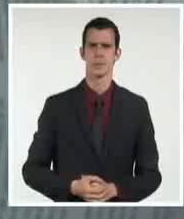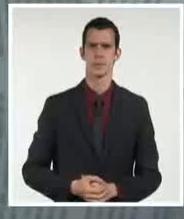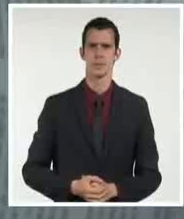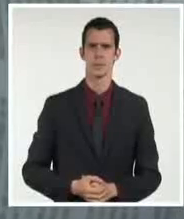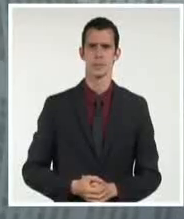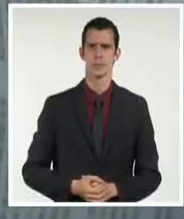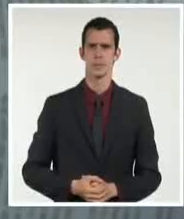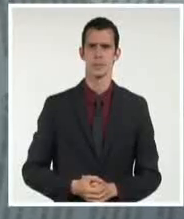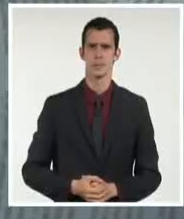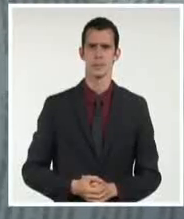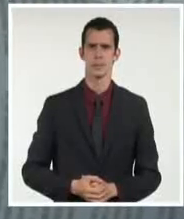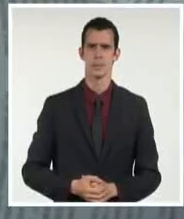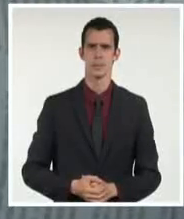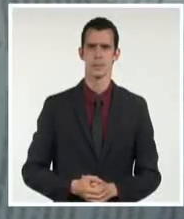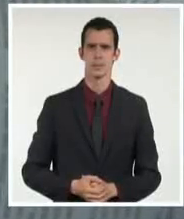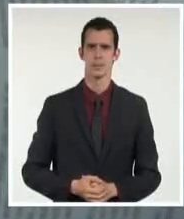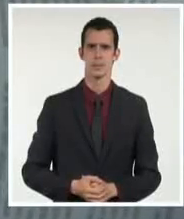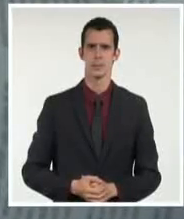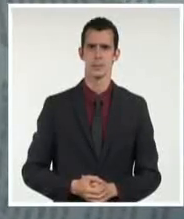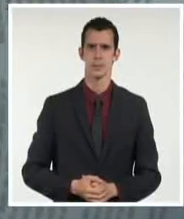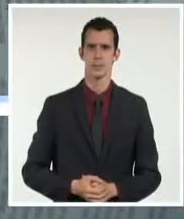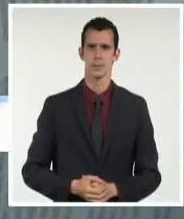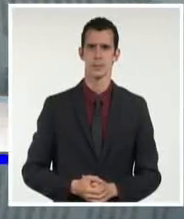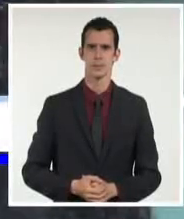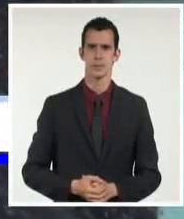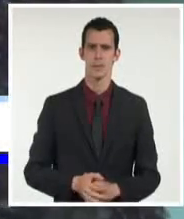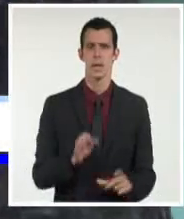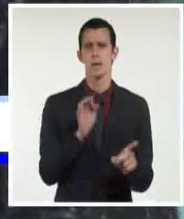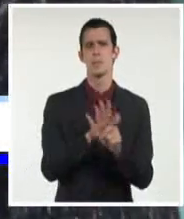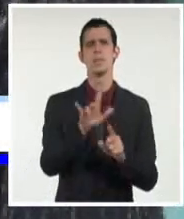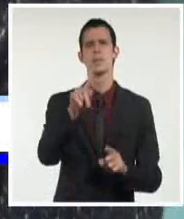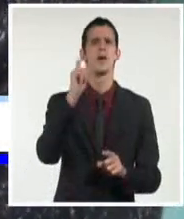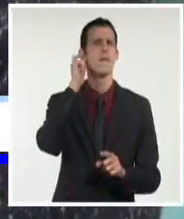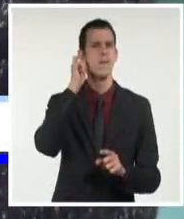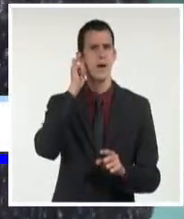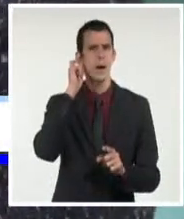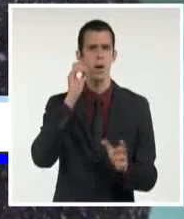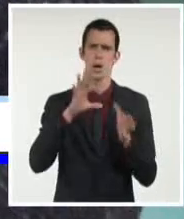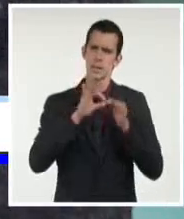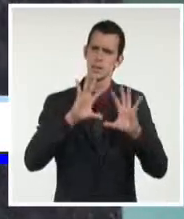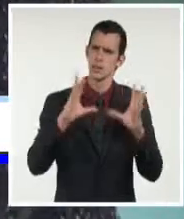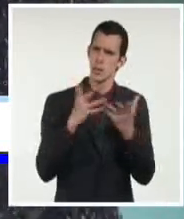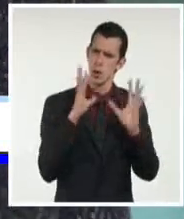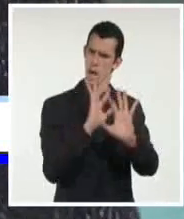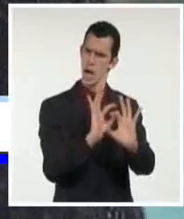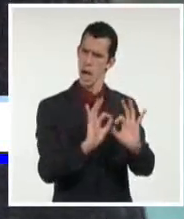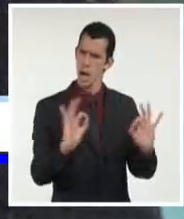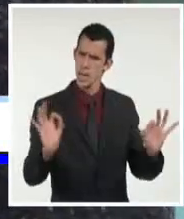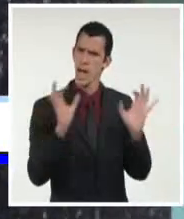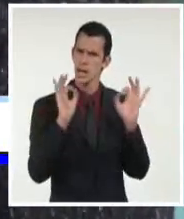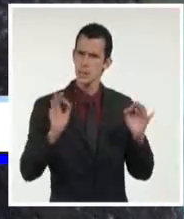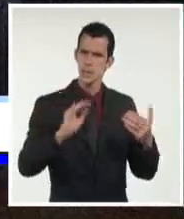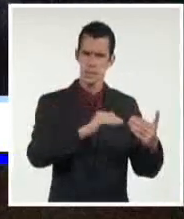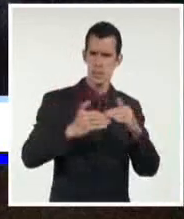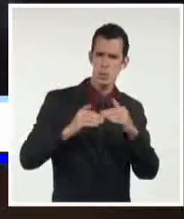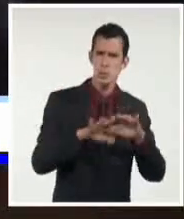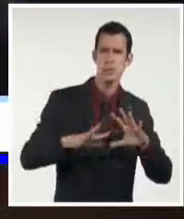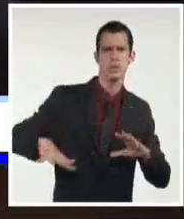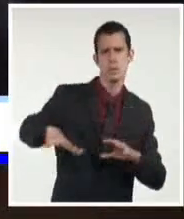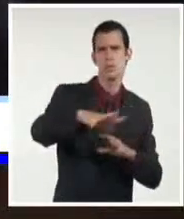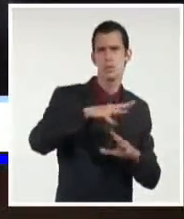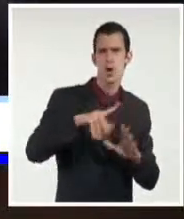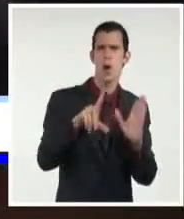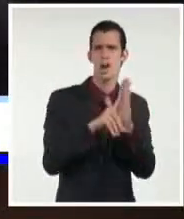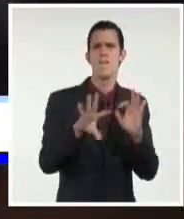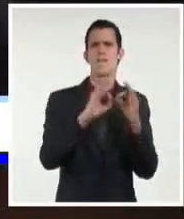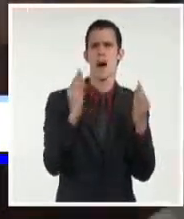Desde el primero de febrero se suceden en barrios y comunidades los debates populares en torno al proyecto del Código de las Familias. Más